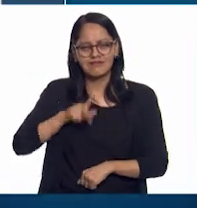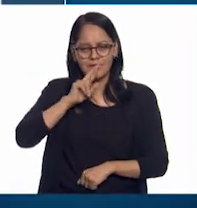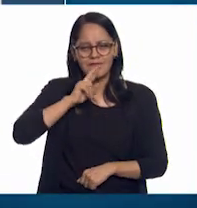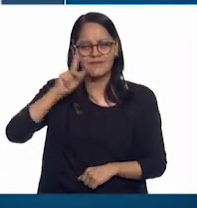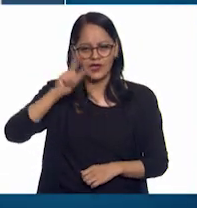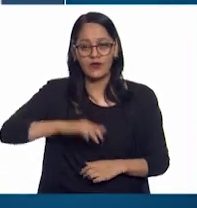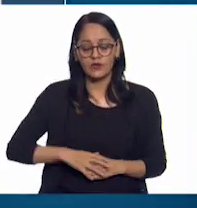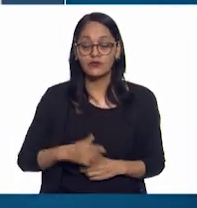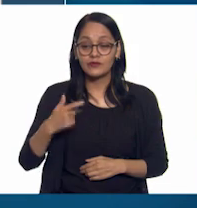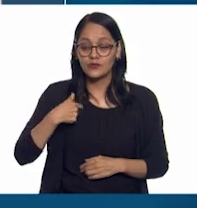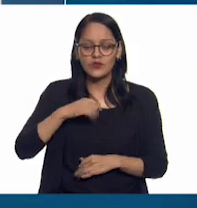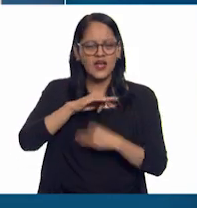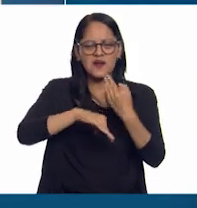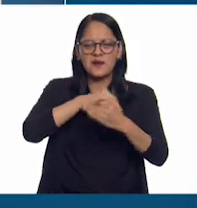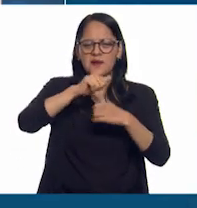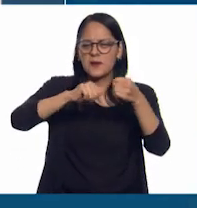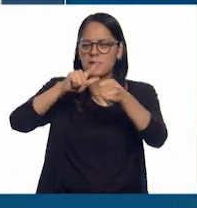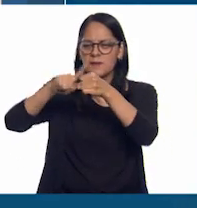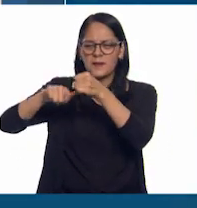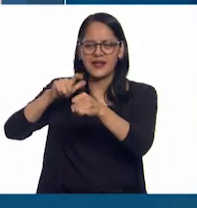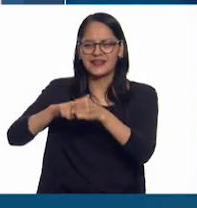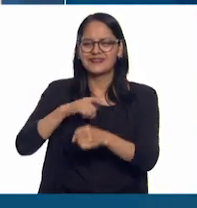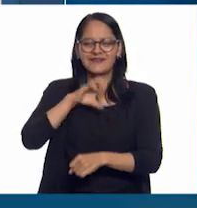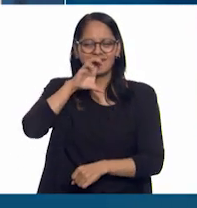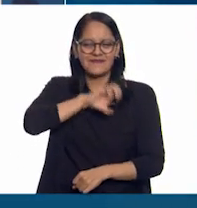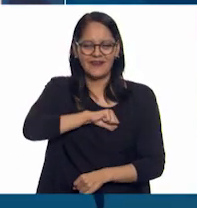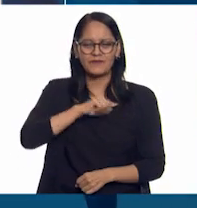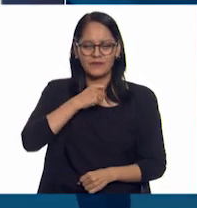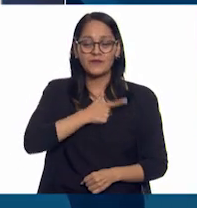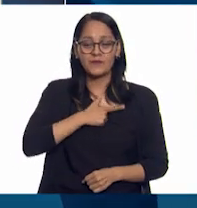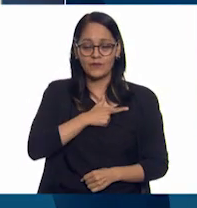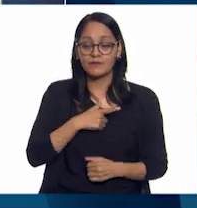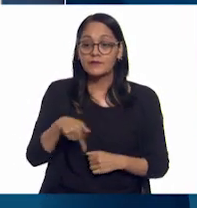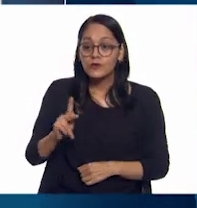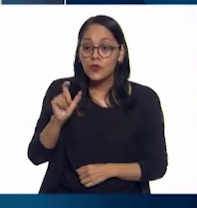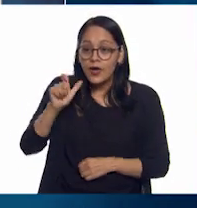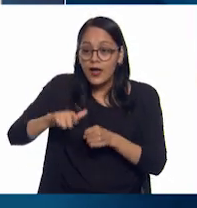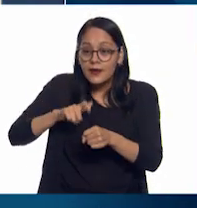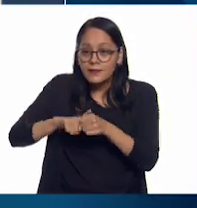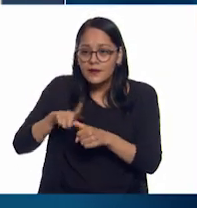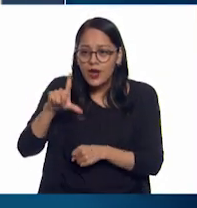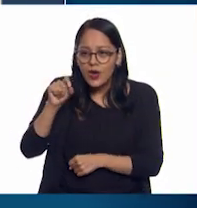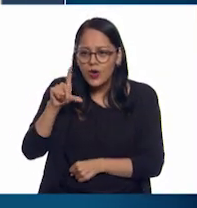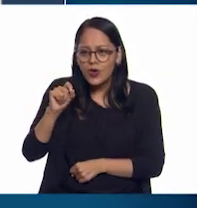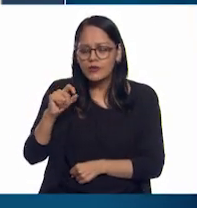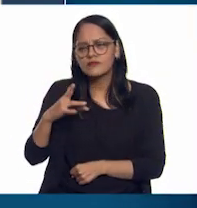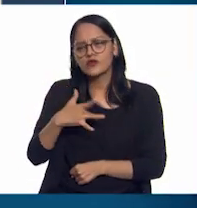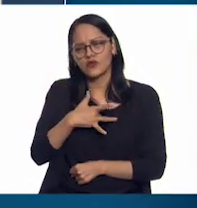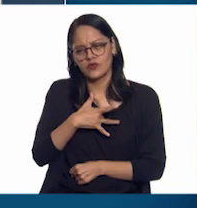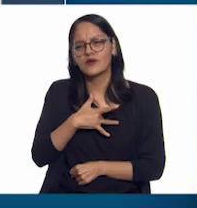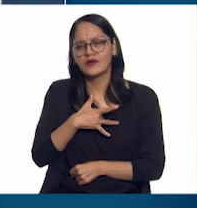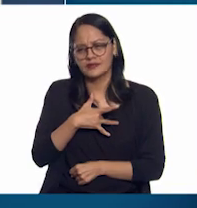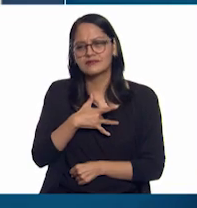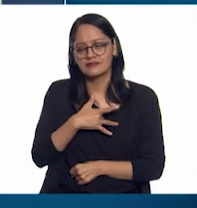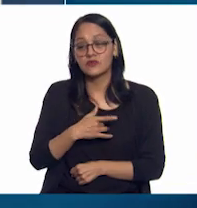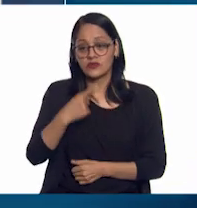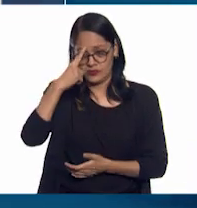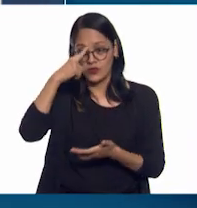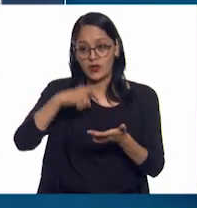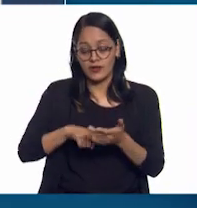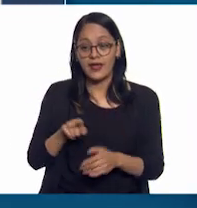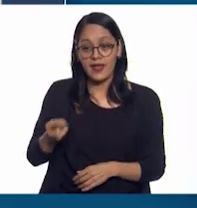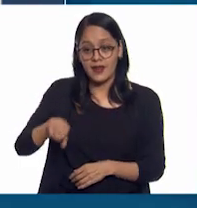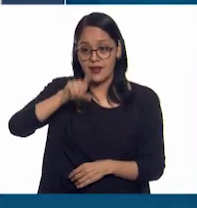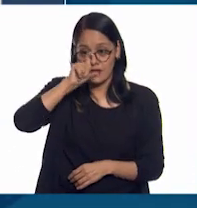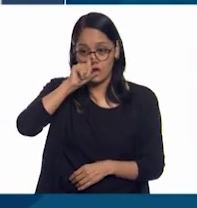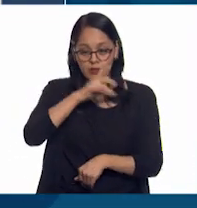encantan todos los animales, pero ese pajarito en especial tiene un lugar muy guardado aquí en mi corazón. Creo que es muy sincero,